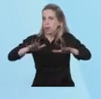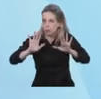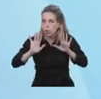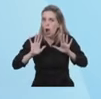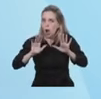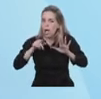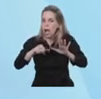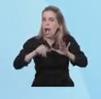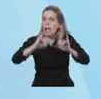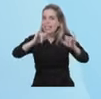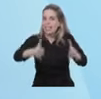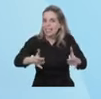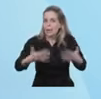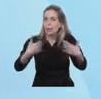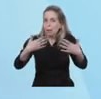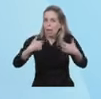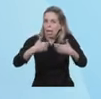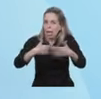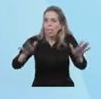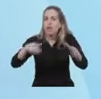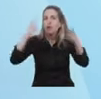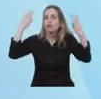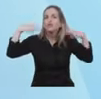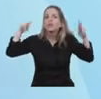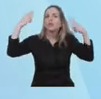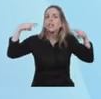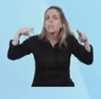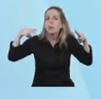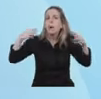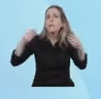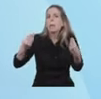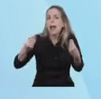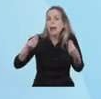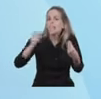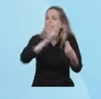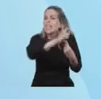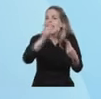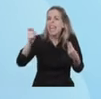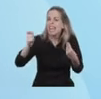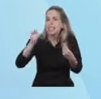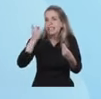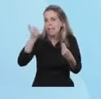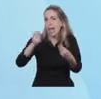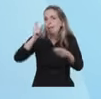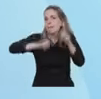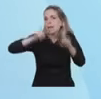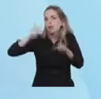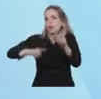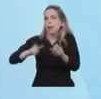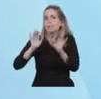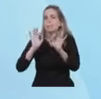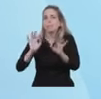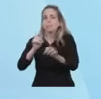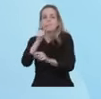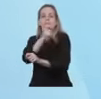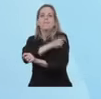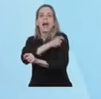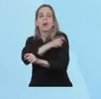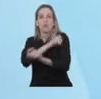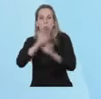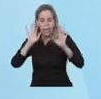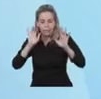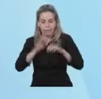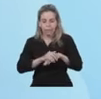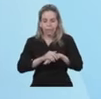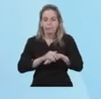habilitará el turismo para personas que tengan el esquema completo de vacunación, empezando con países